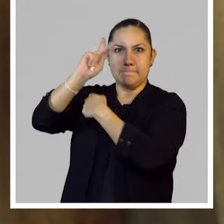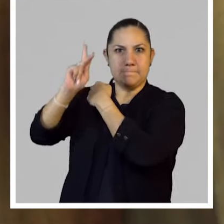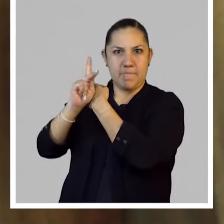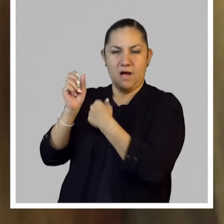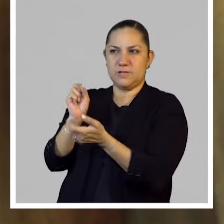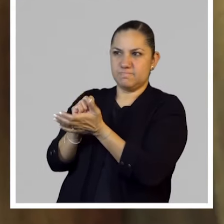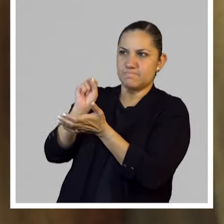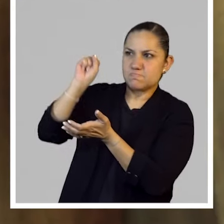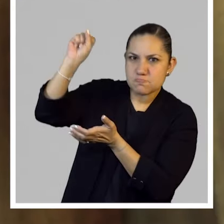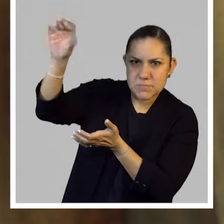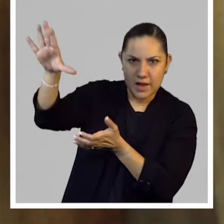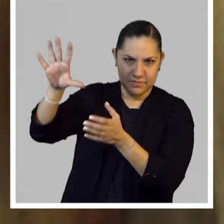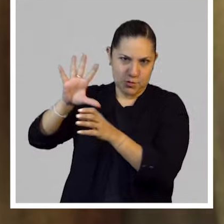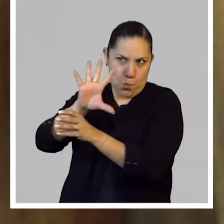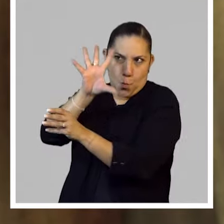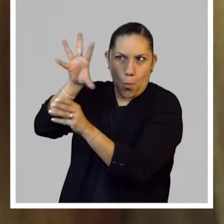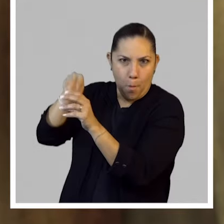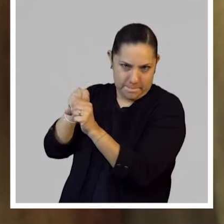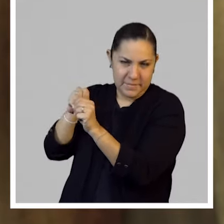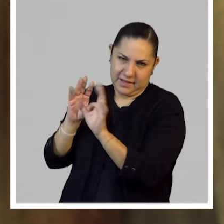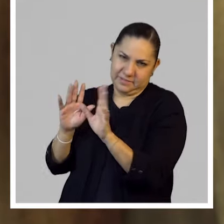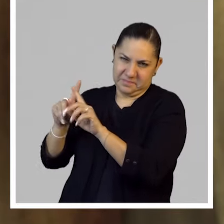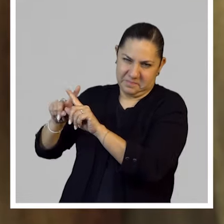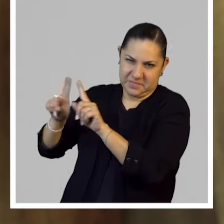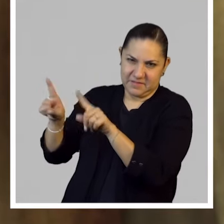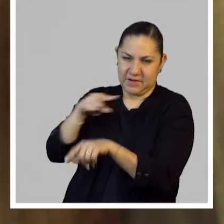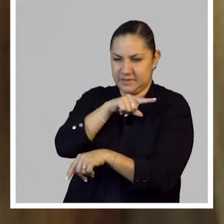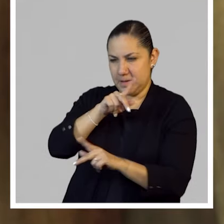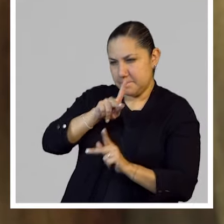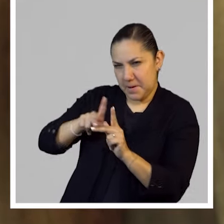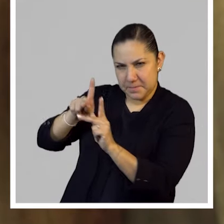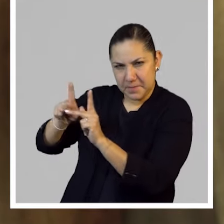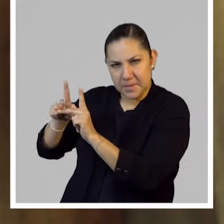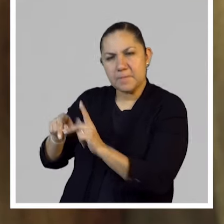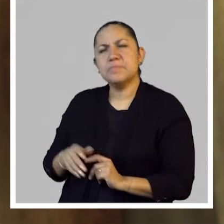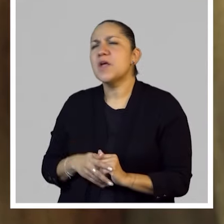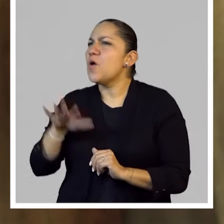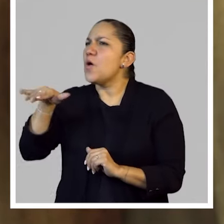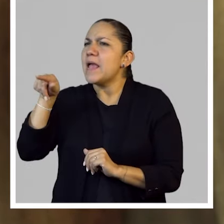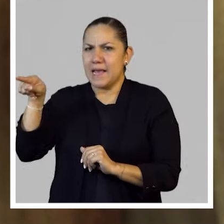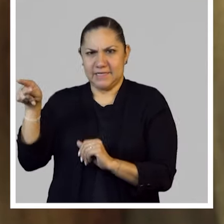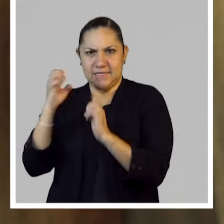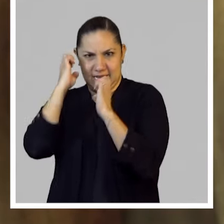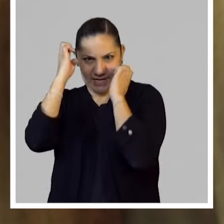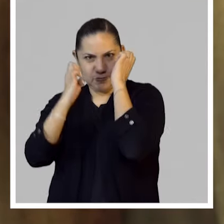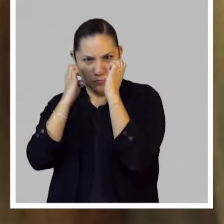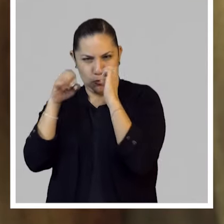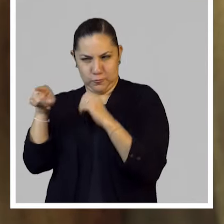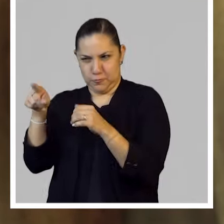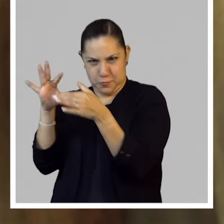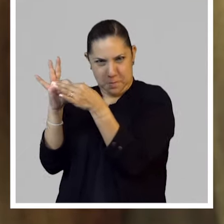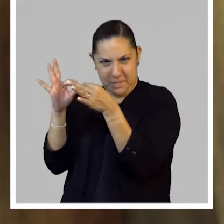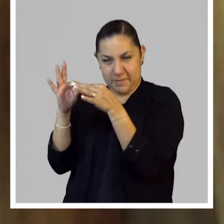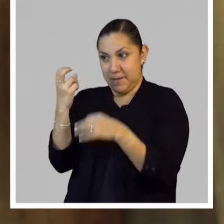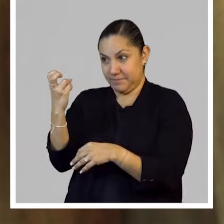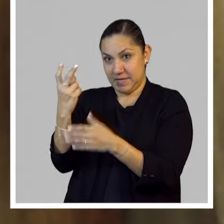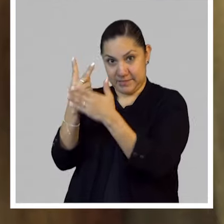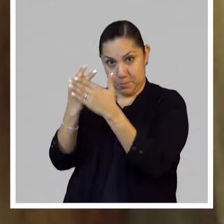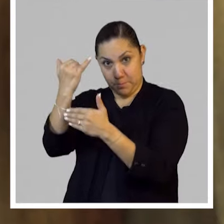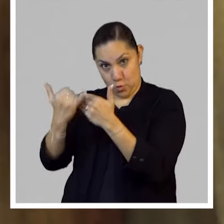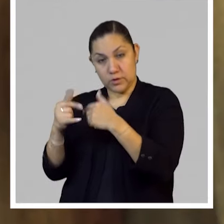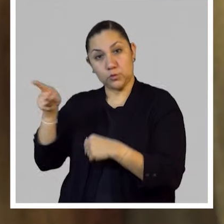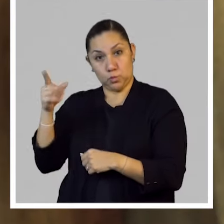la pieza final. Ok, entonces a partir de, ¿cómo? Porque este es un proyecto, no la exposición a la que estamos haciendo